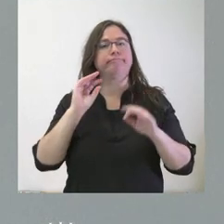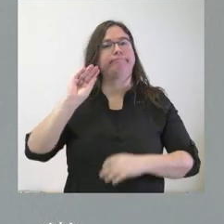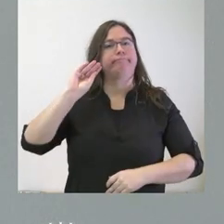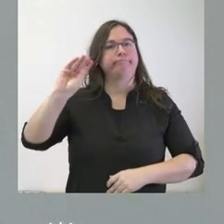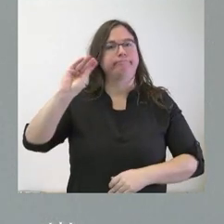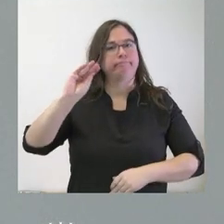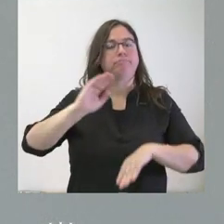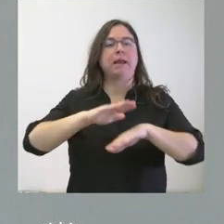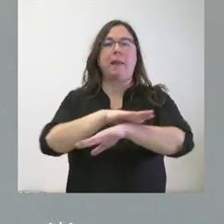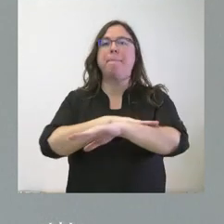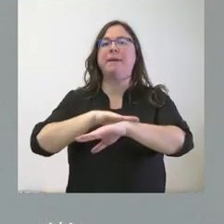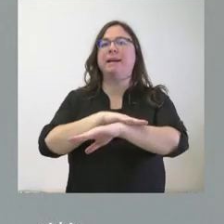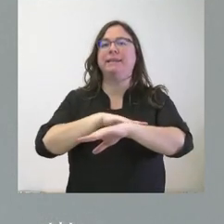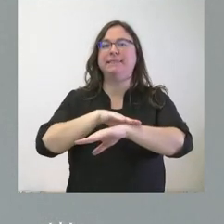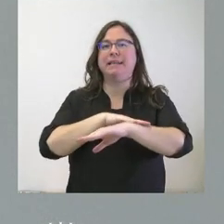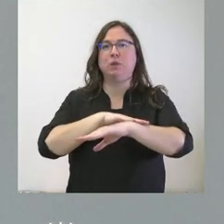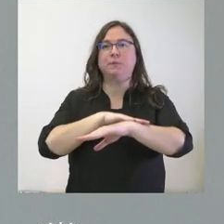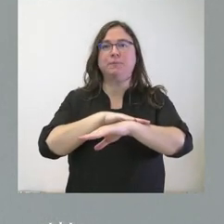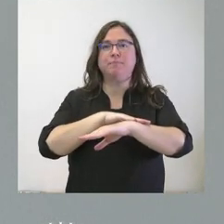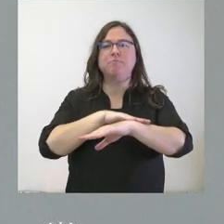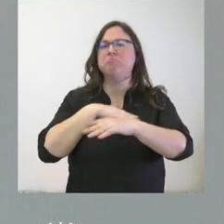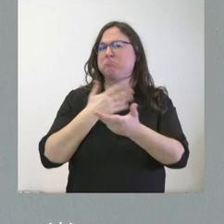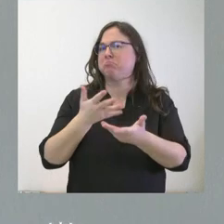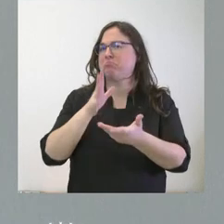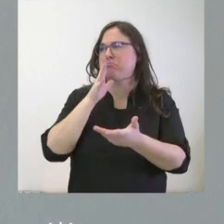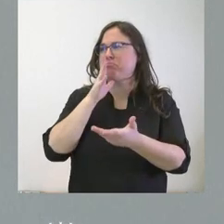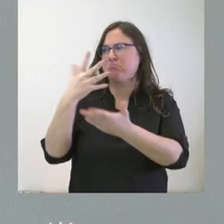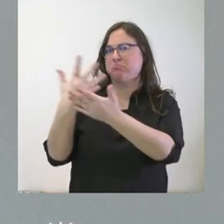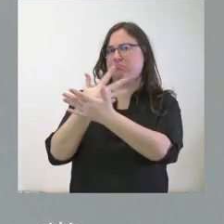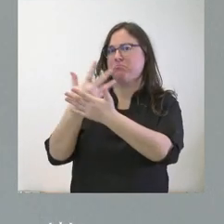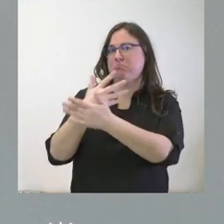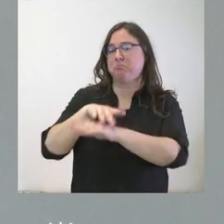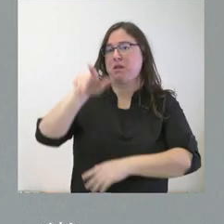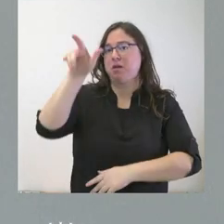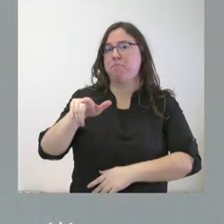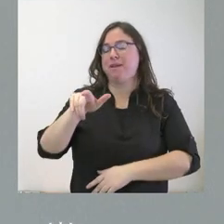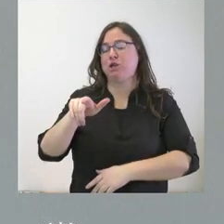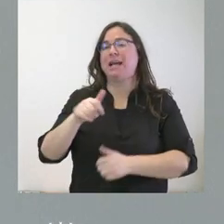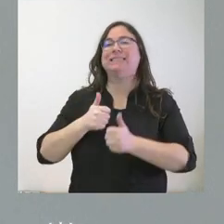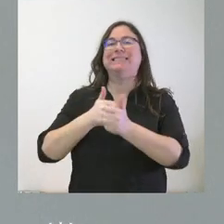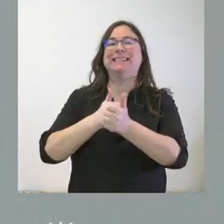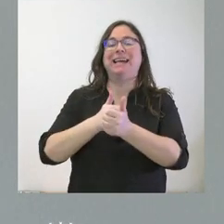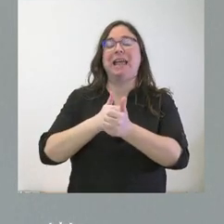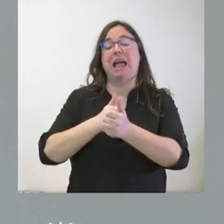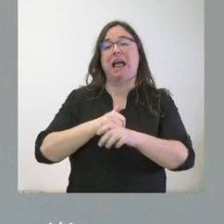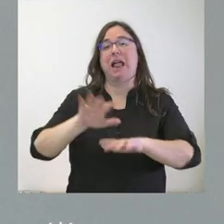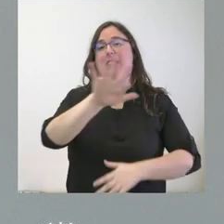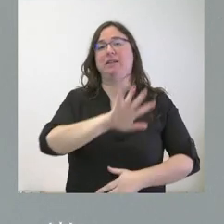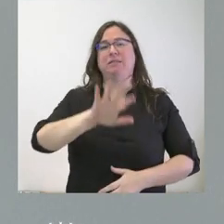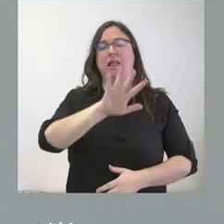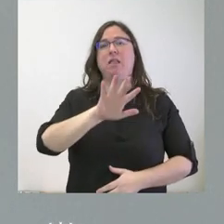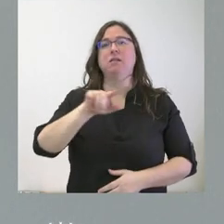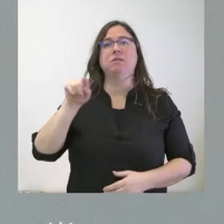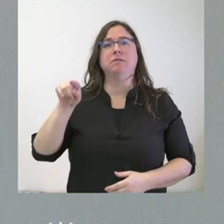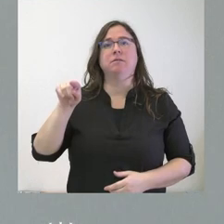pidiendo explicaciones a la persona de la secretaria de Estado, que es María, en fin, que